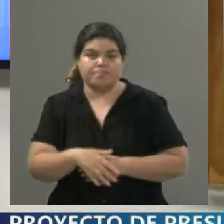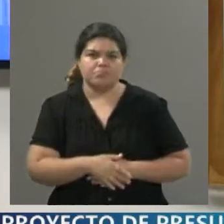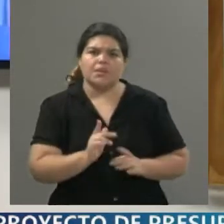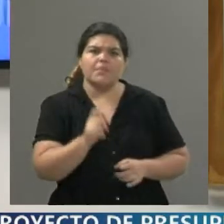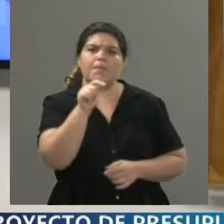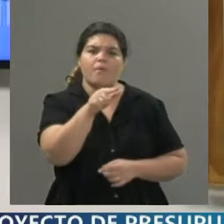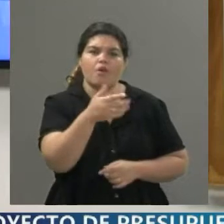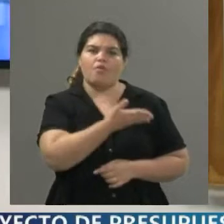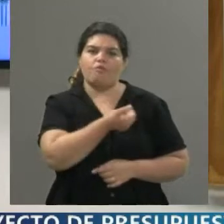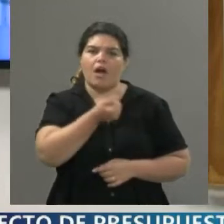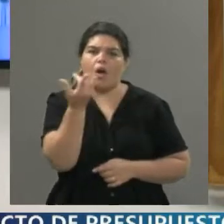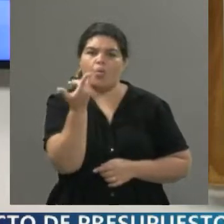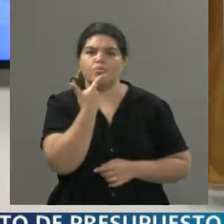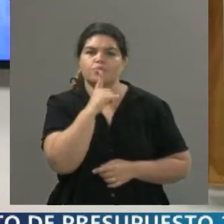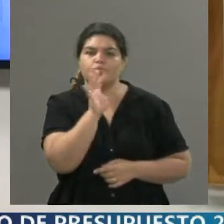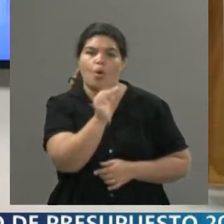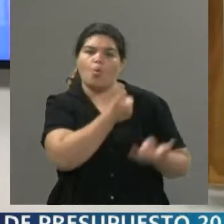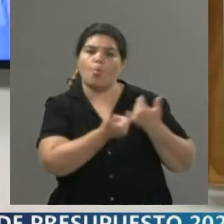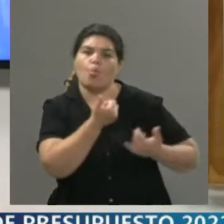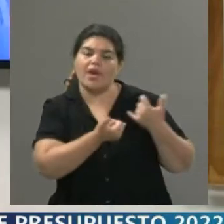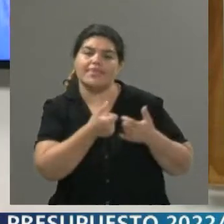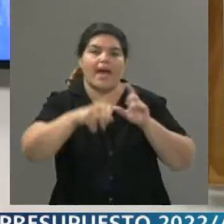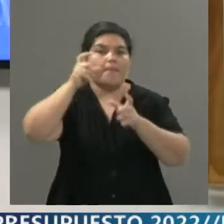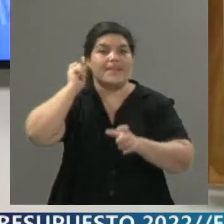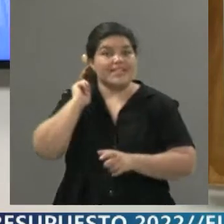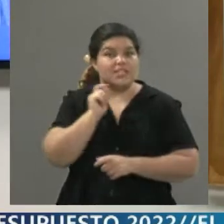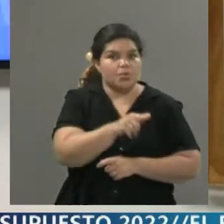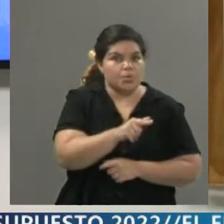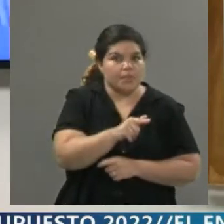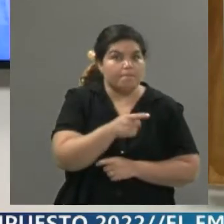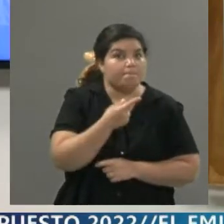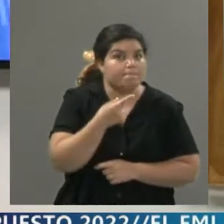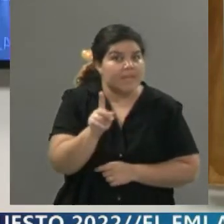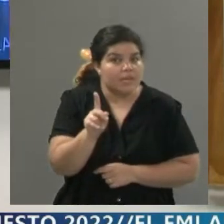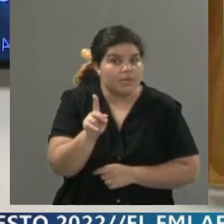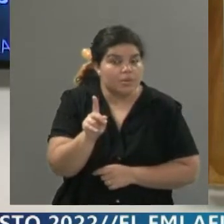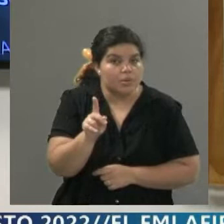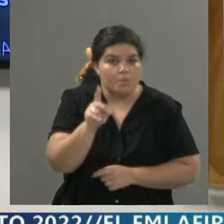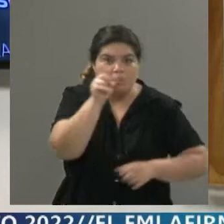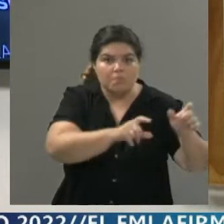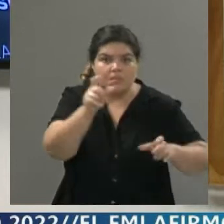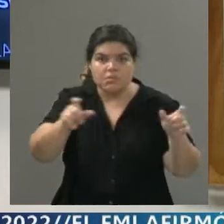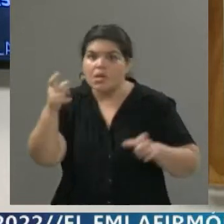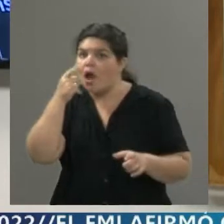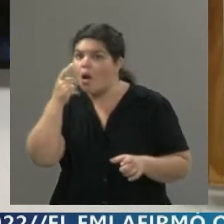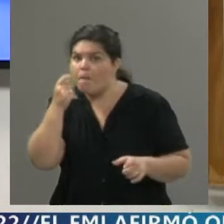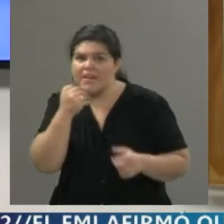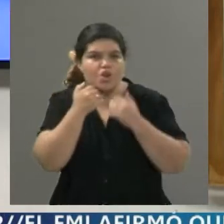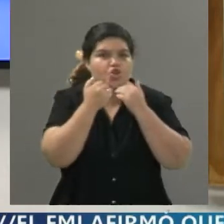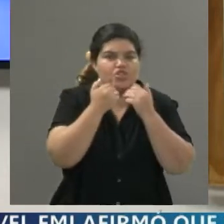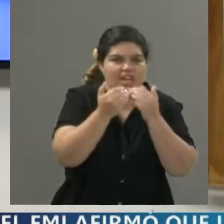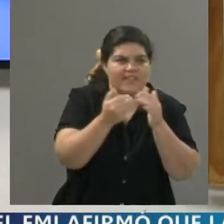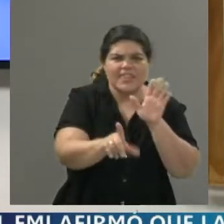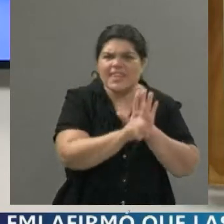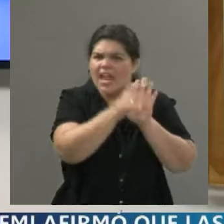algo que los ciudadanos, los varones sobre todo, no lo conocen, no lo saben, y no saben si eso es